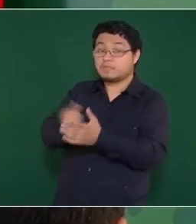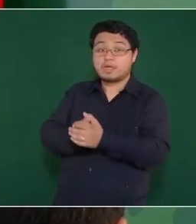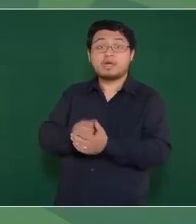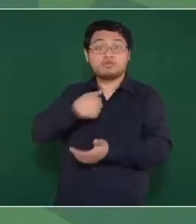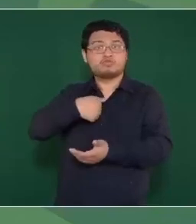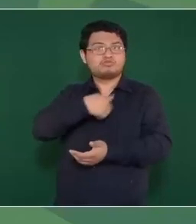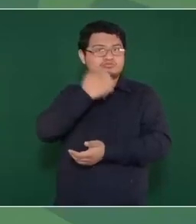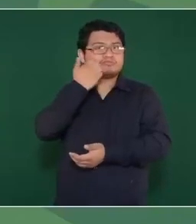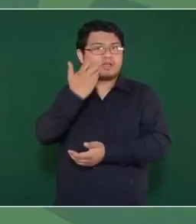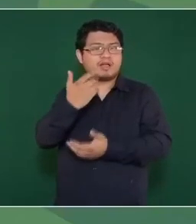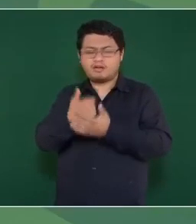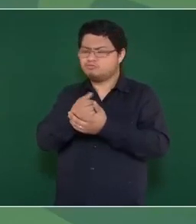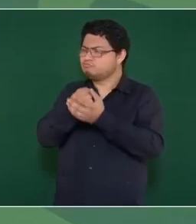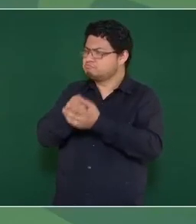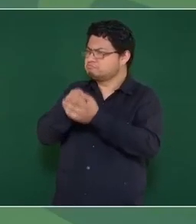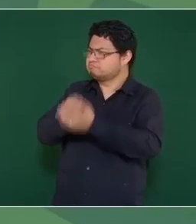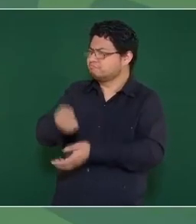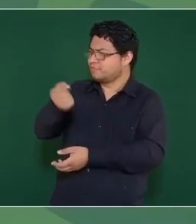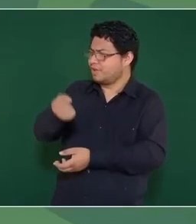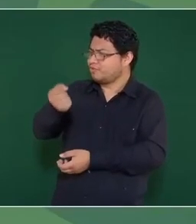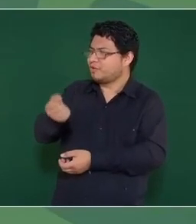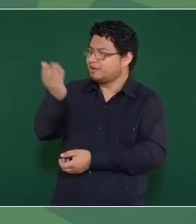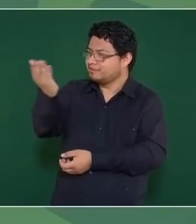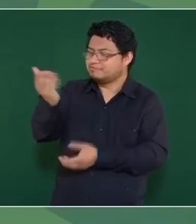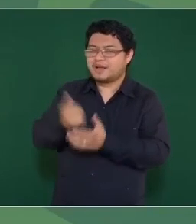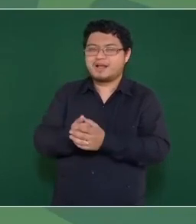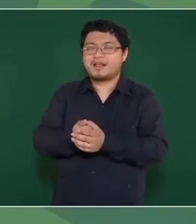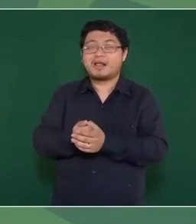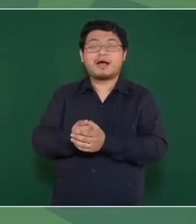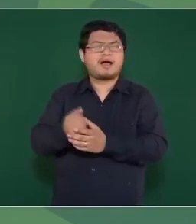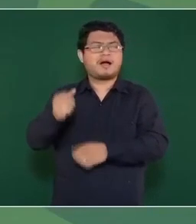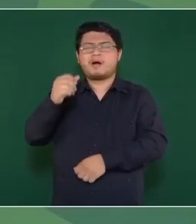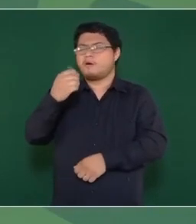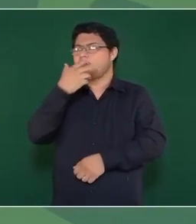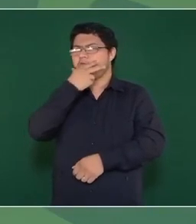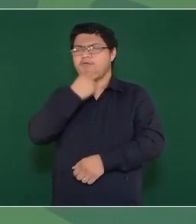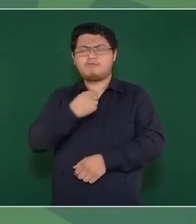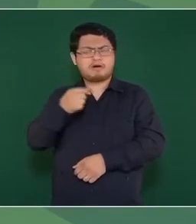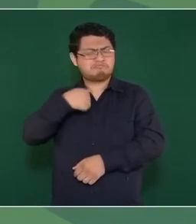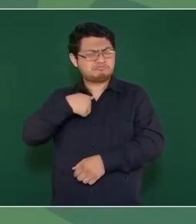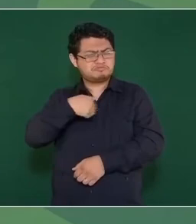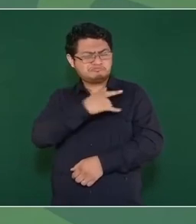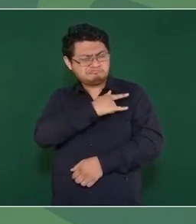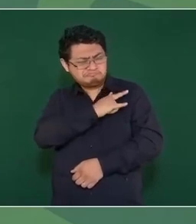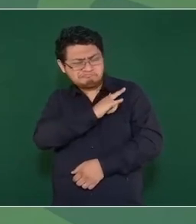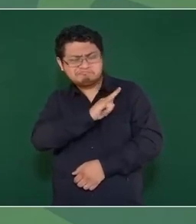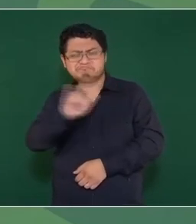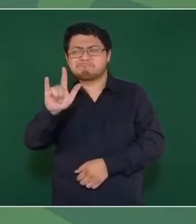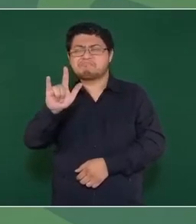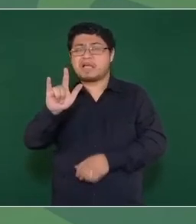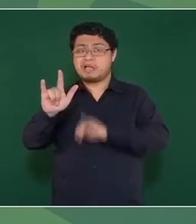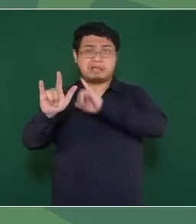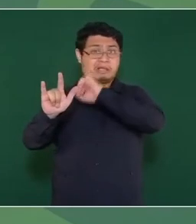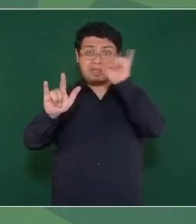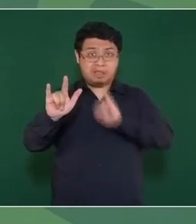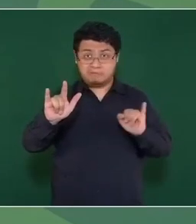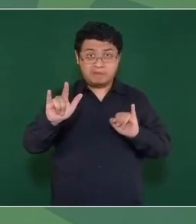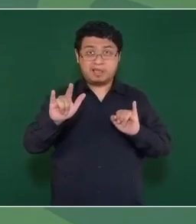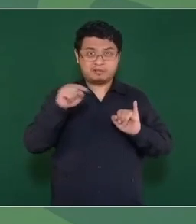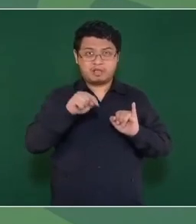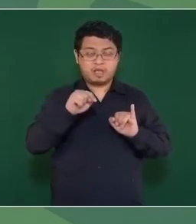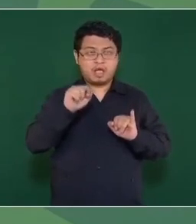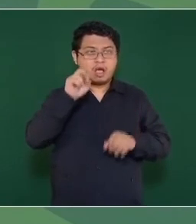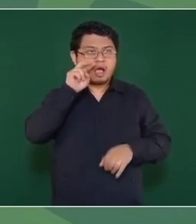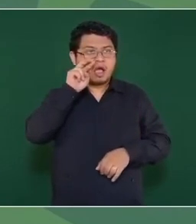saludito a Romeo, que también el hombre que amo, pero que no se pierde una mañanera en su vida. Y la ve dos